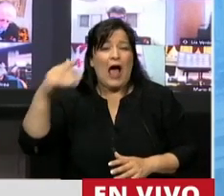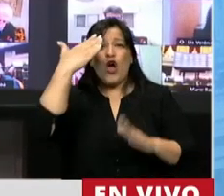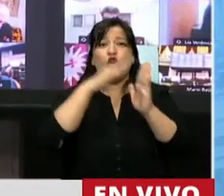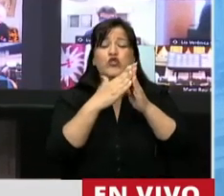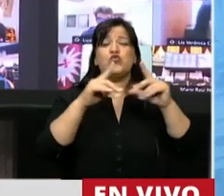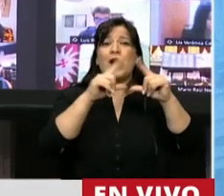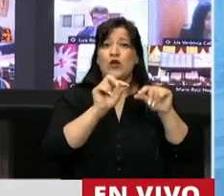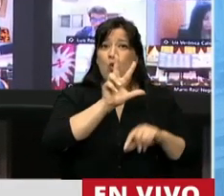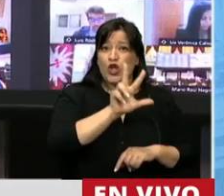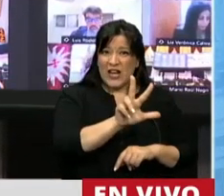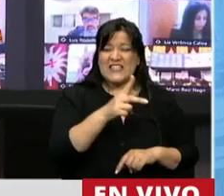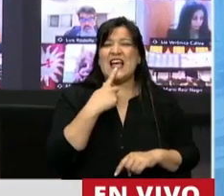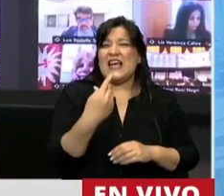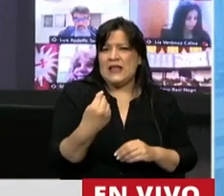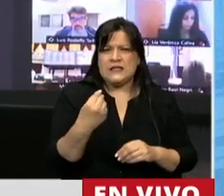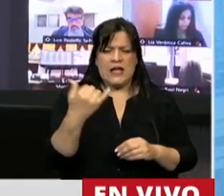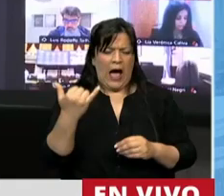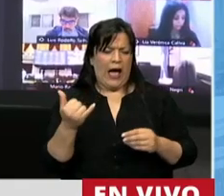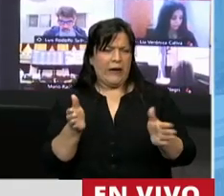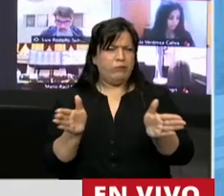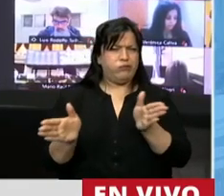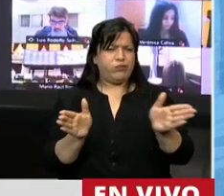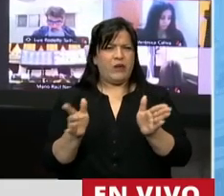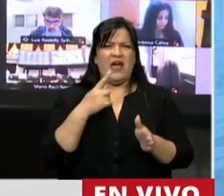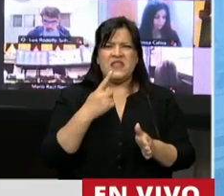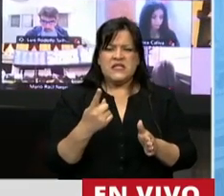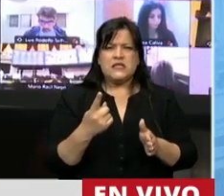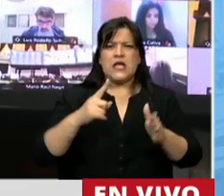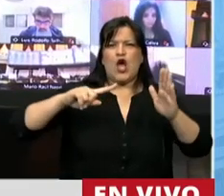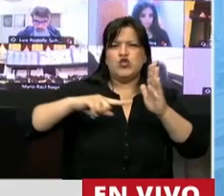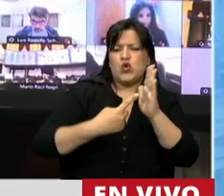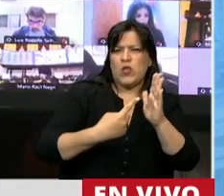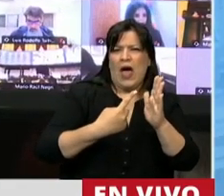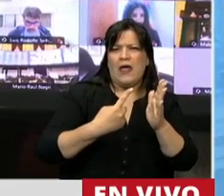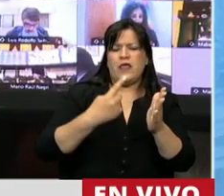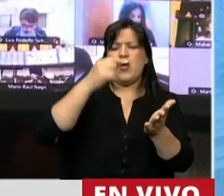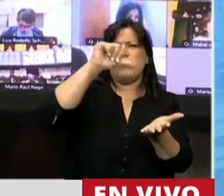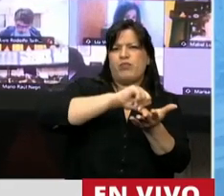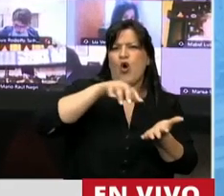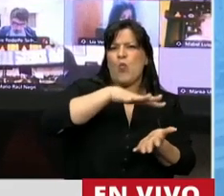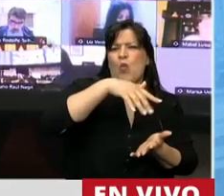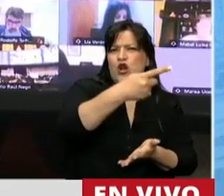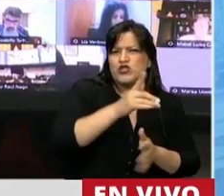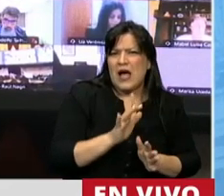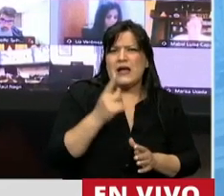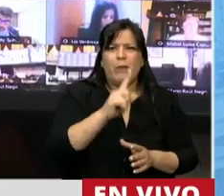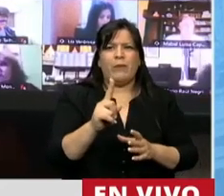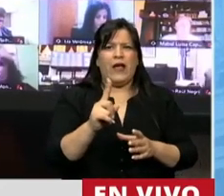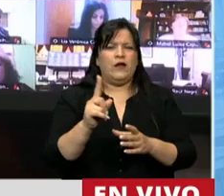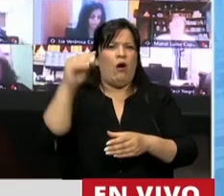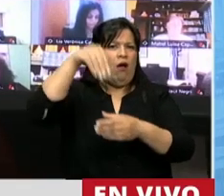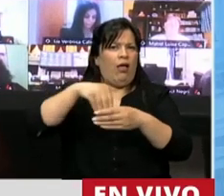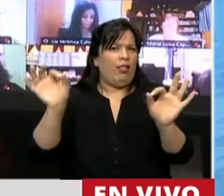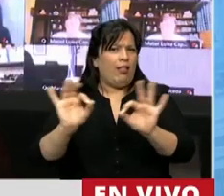su artículo tercero una paradoja, que es que iba a tener asiento en una ciudad, en Buenos Aires, que no formaba parte de esa